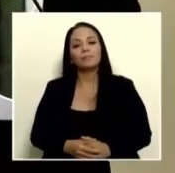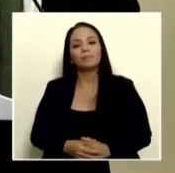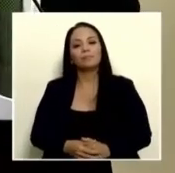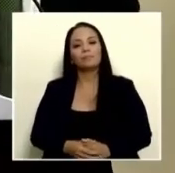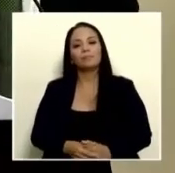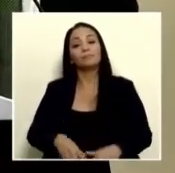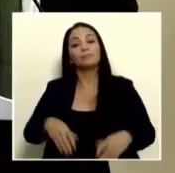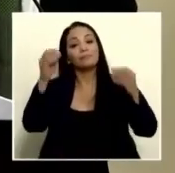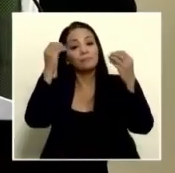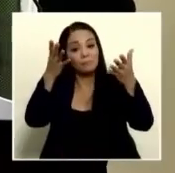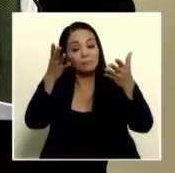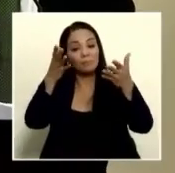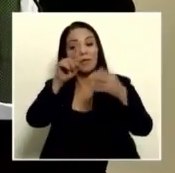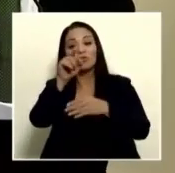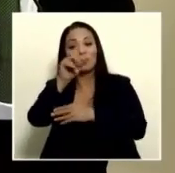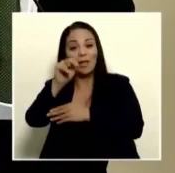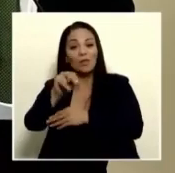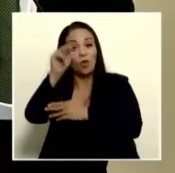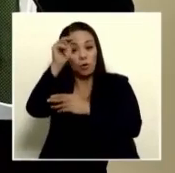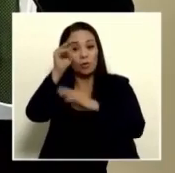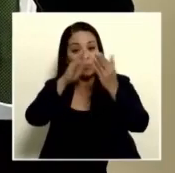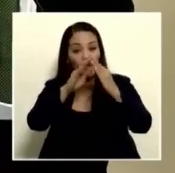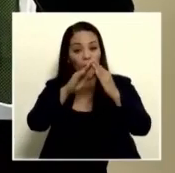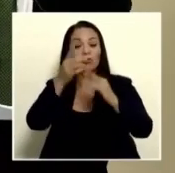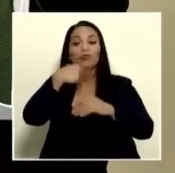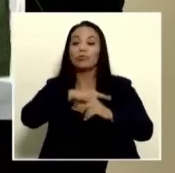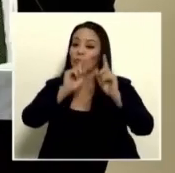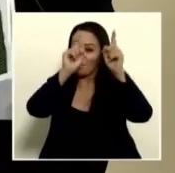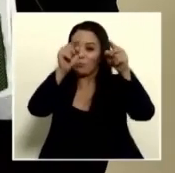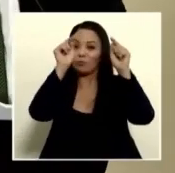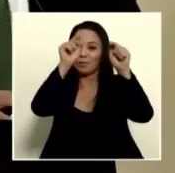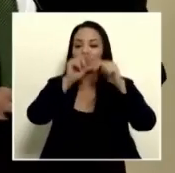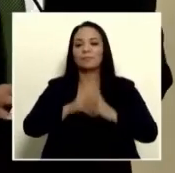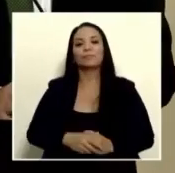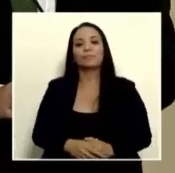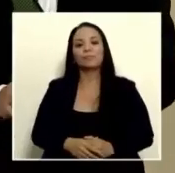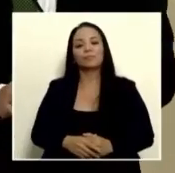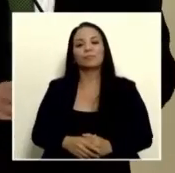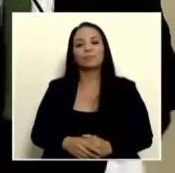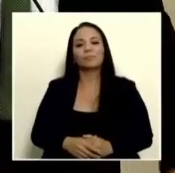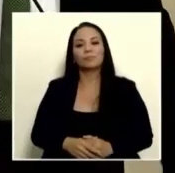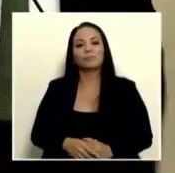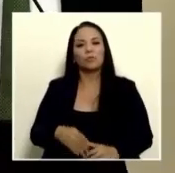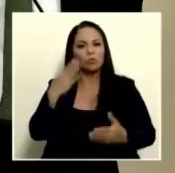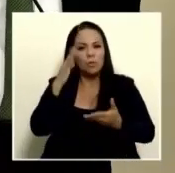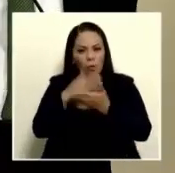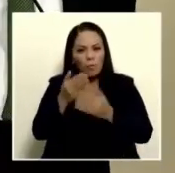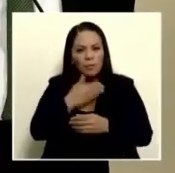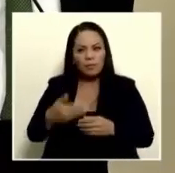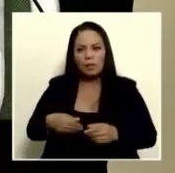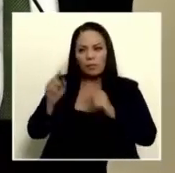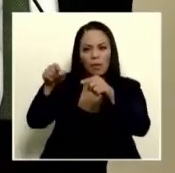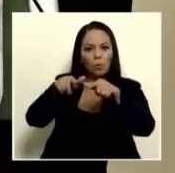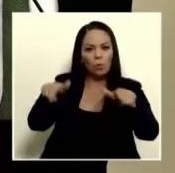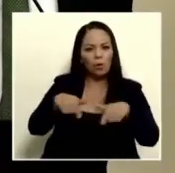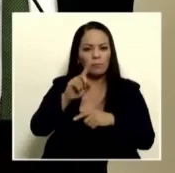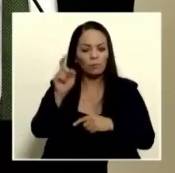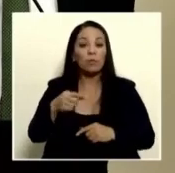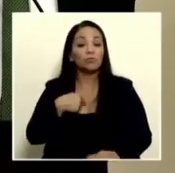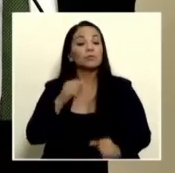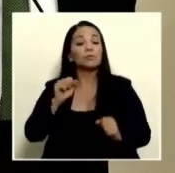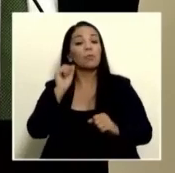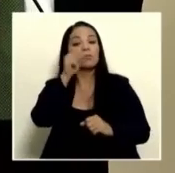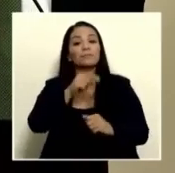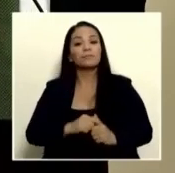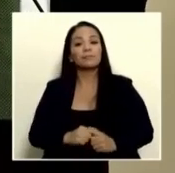pues pueblo de la zona norte vamos para allá y vamos yo no sé si algún presidente ha ido yo si voy